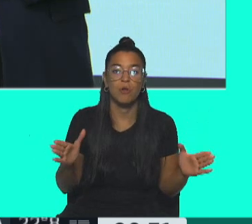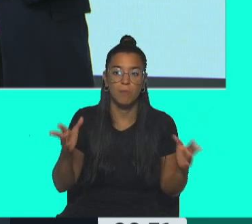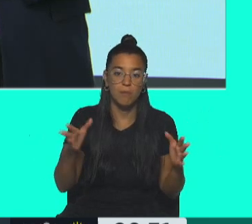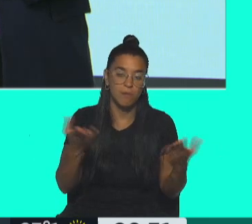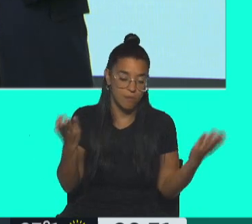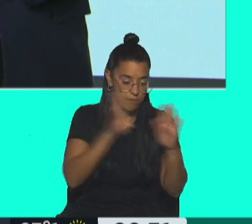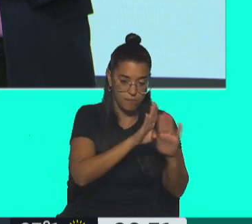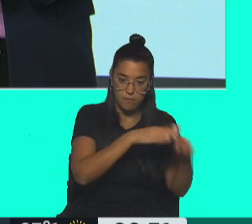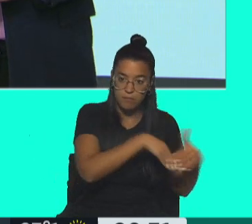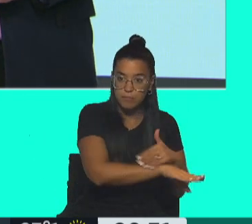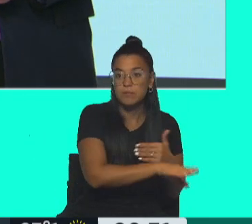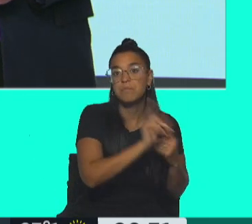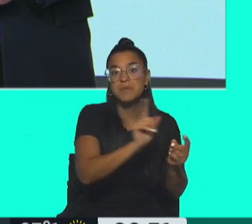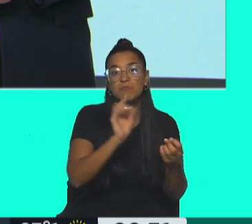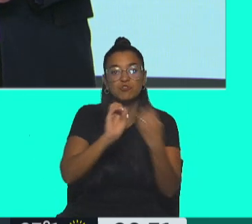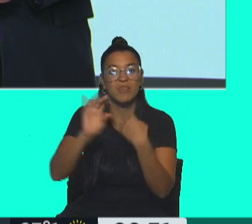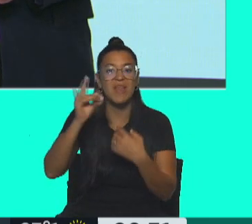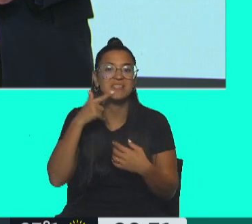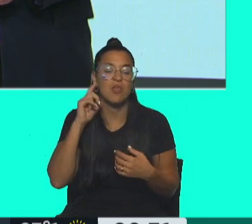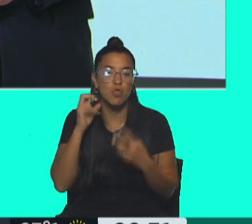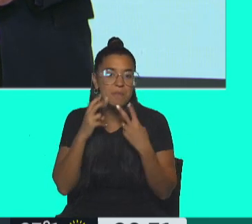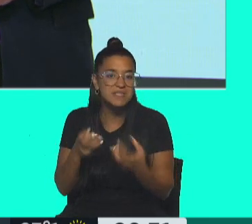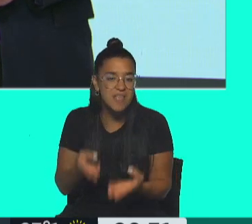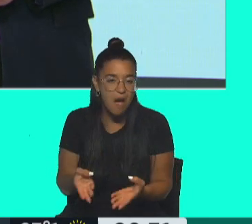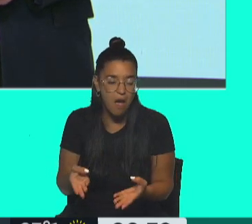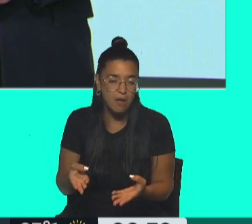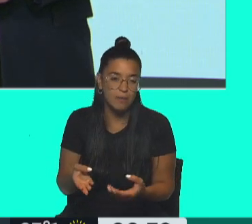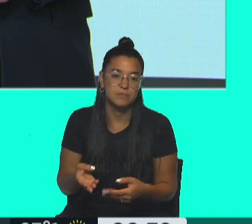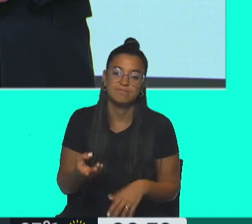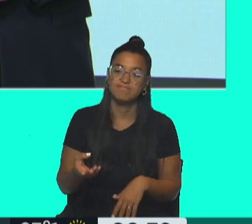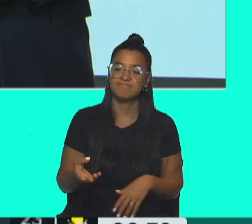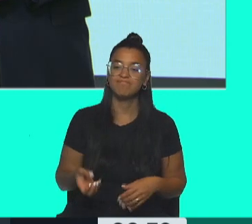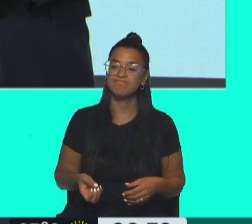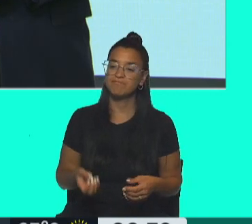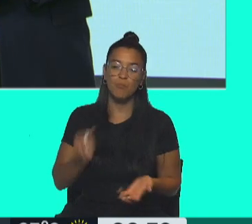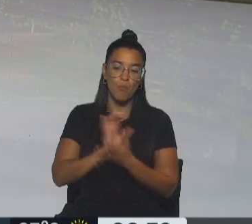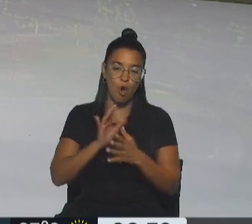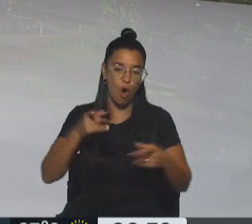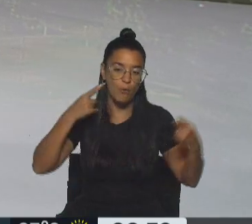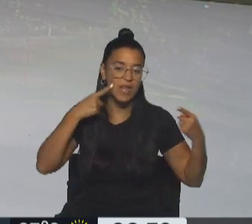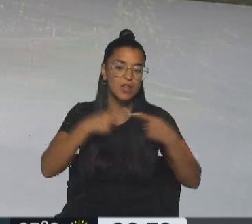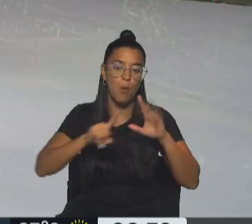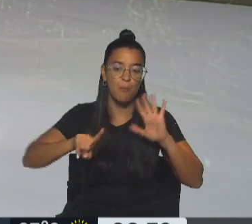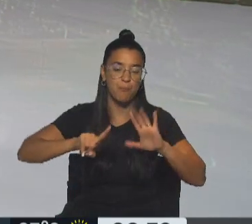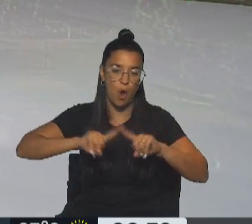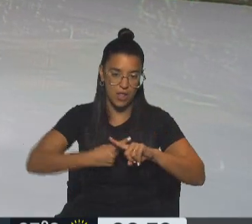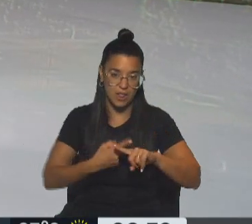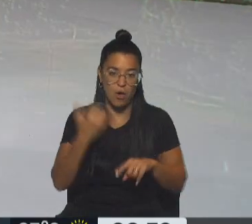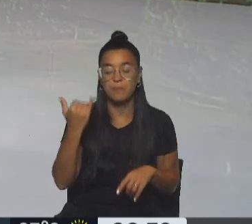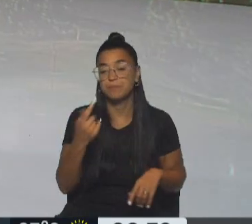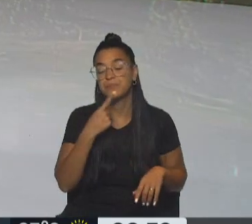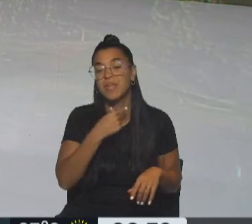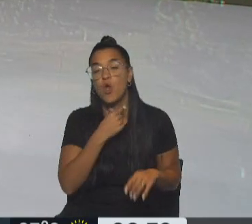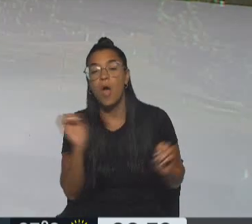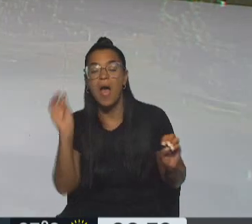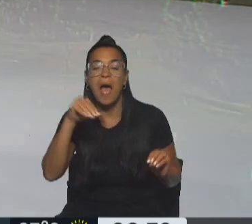investigaban los chats de D'Alessandro. Evidentemente tenía una motivación política además, ¿no? Sí, además agregamos, si me permite